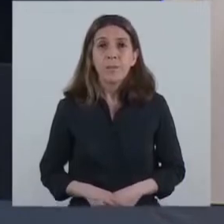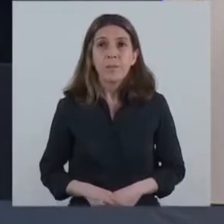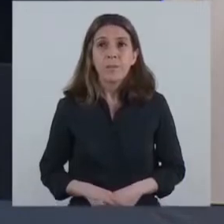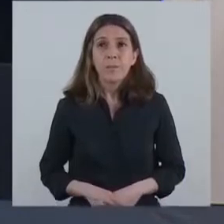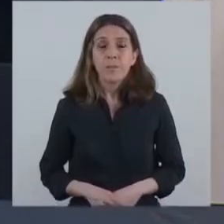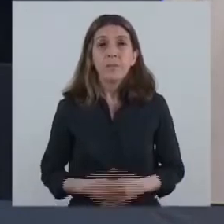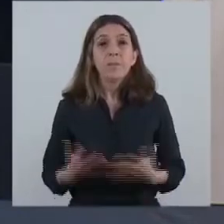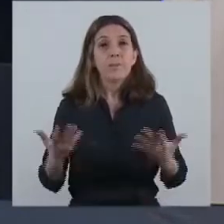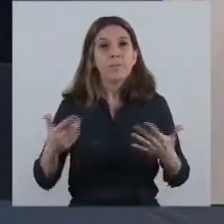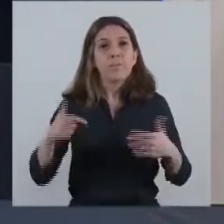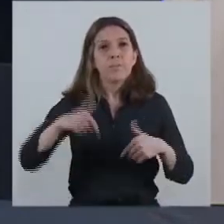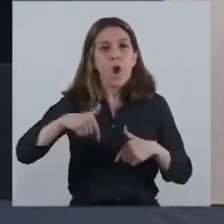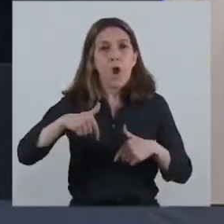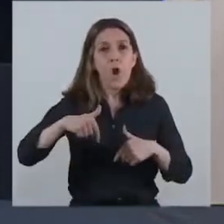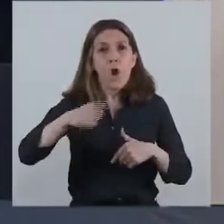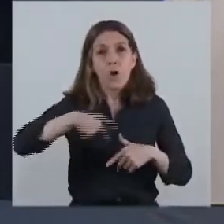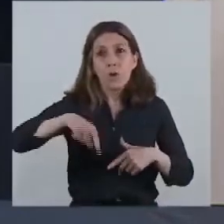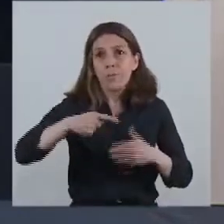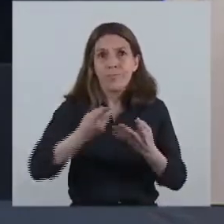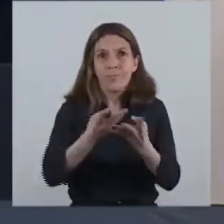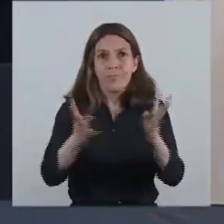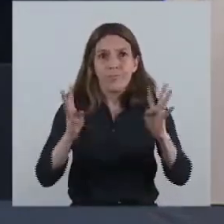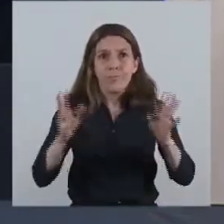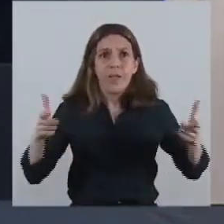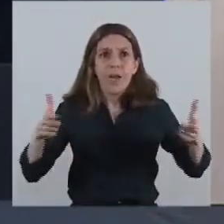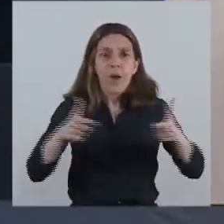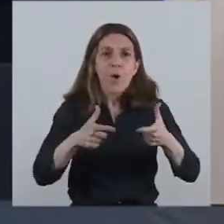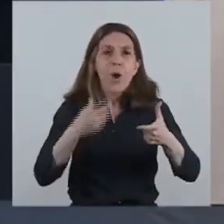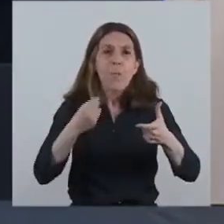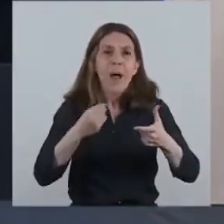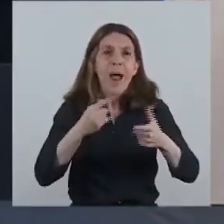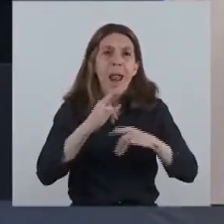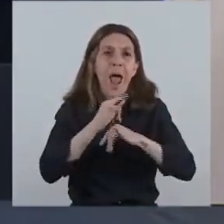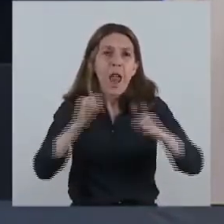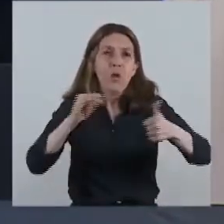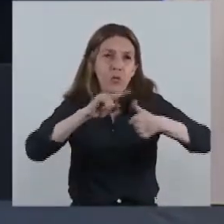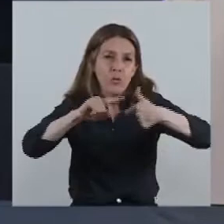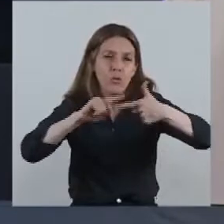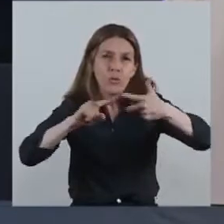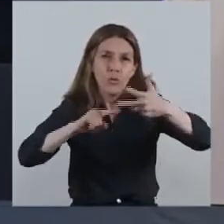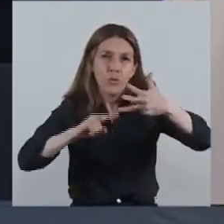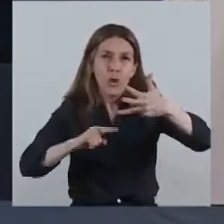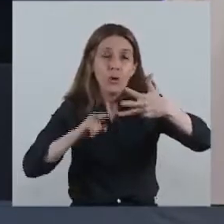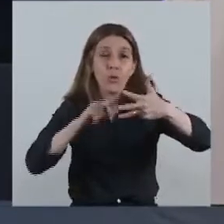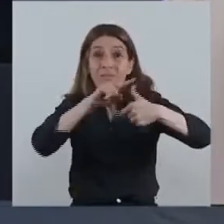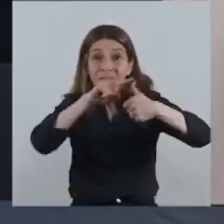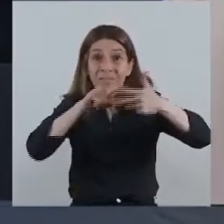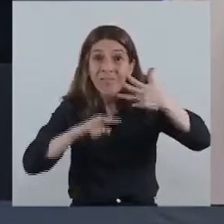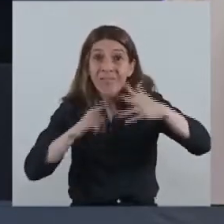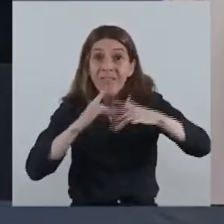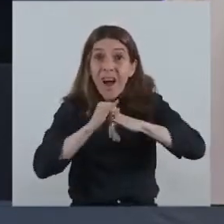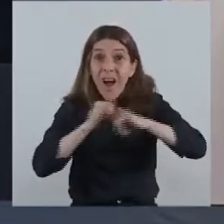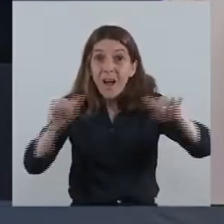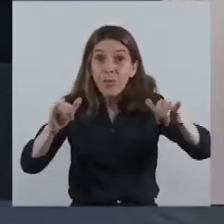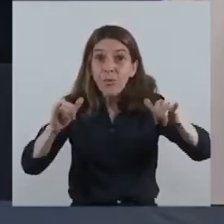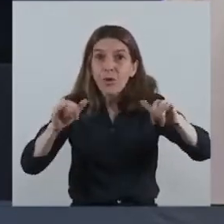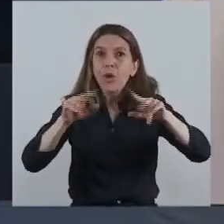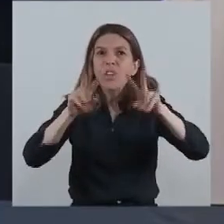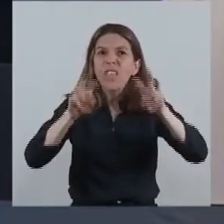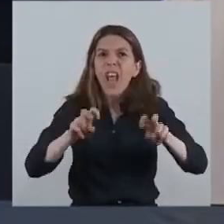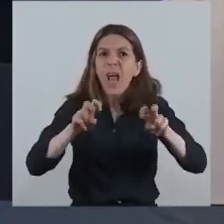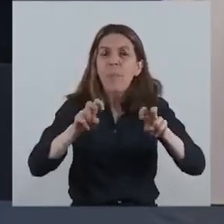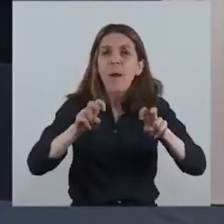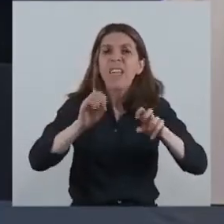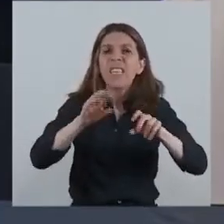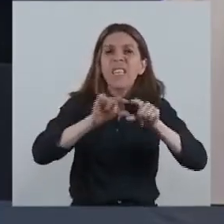Hoy estamos reunidos aquí para hacer una serie de anuncios que tienen que ver con la hoja de ruta que